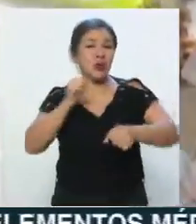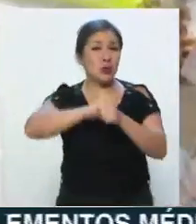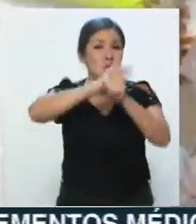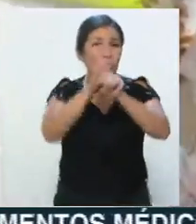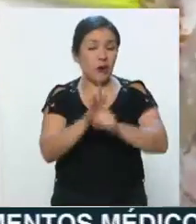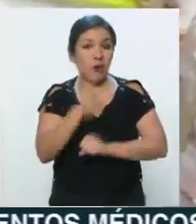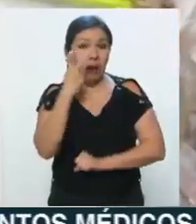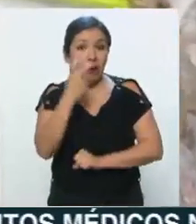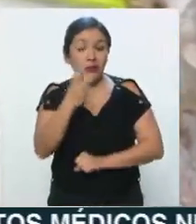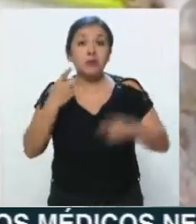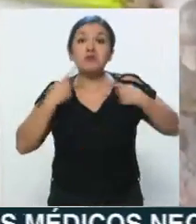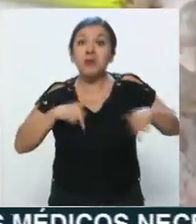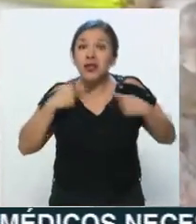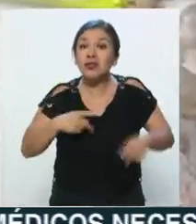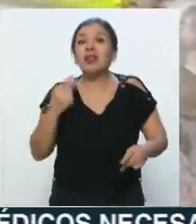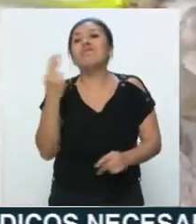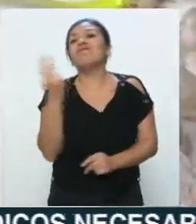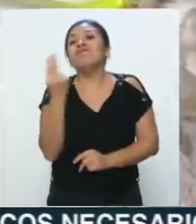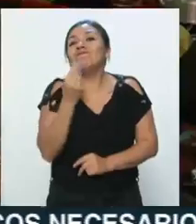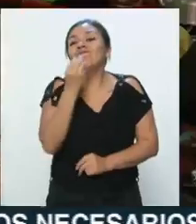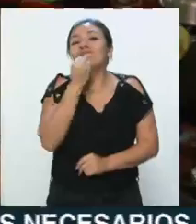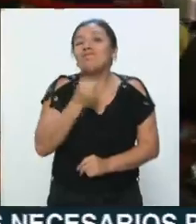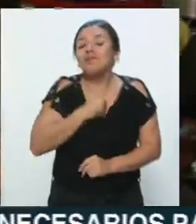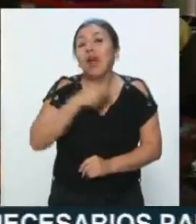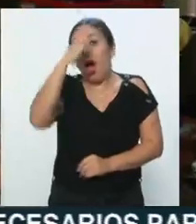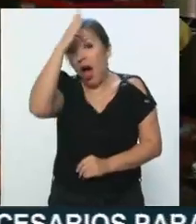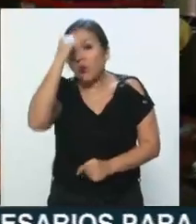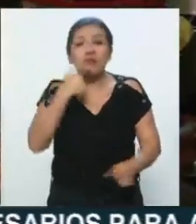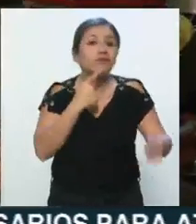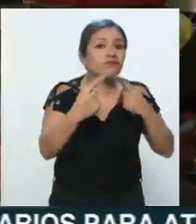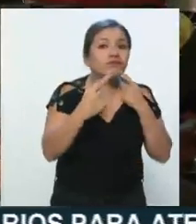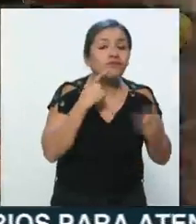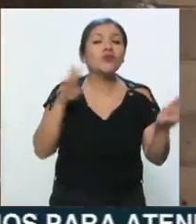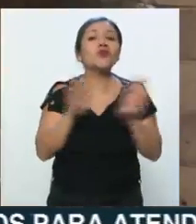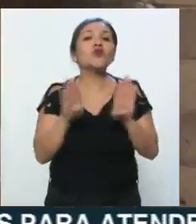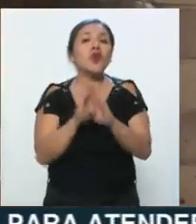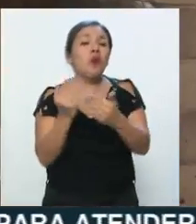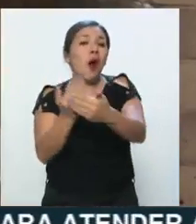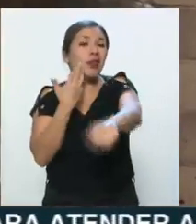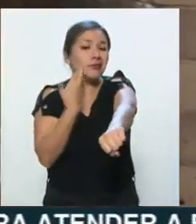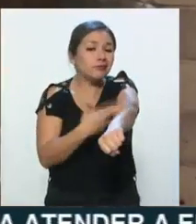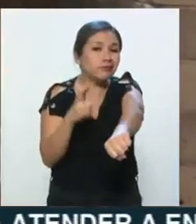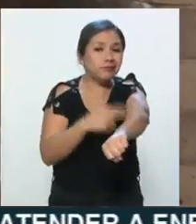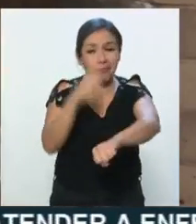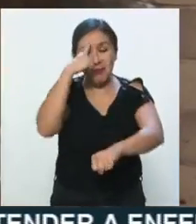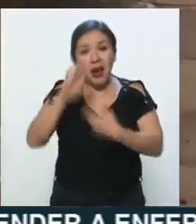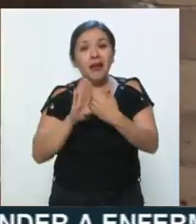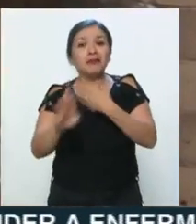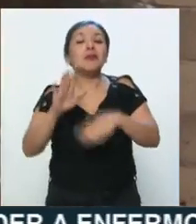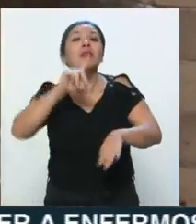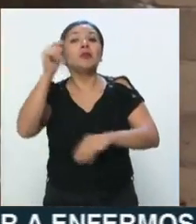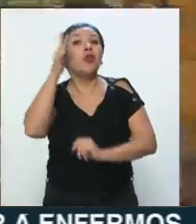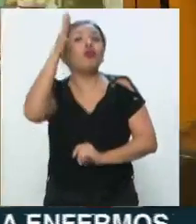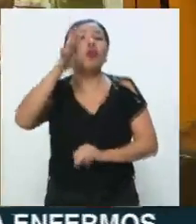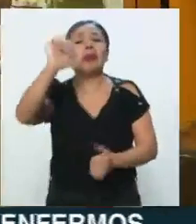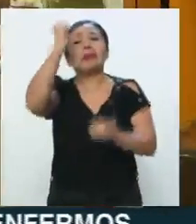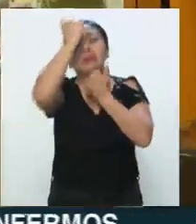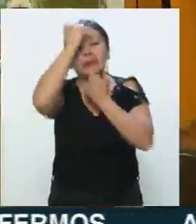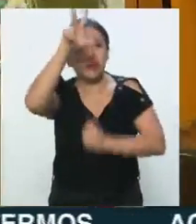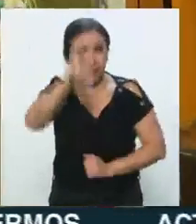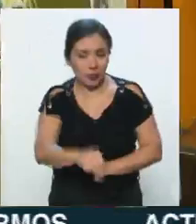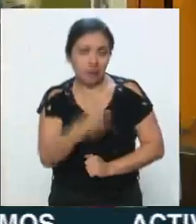por lo que locatarios y autoridades han acordado tomar medidas preventivas para evitar lamentaciones en el futuro.